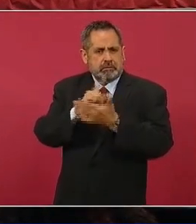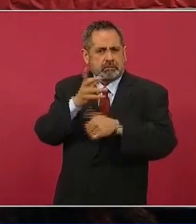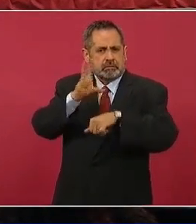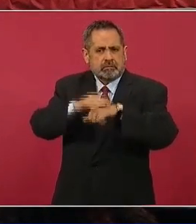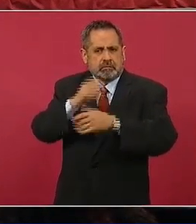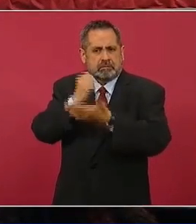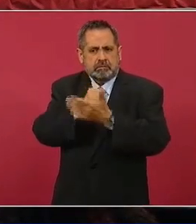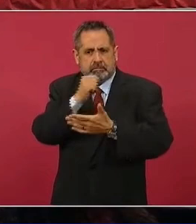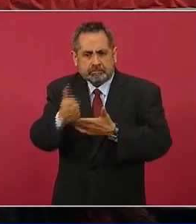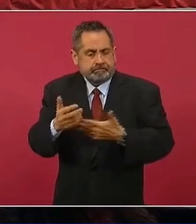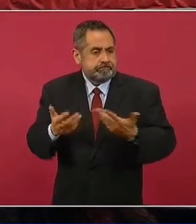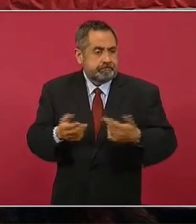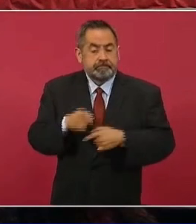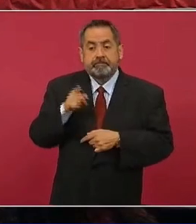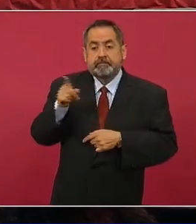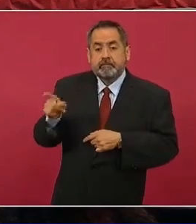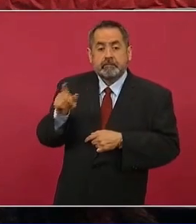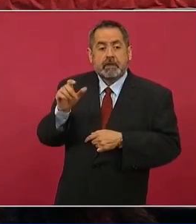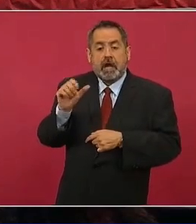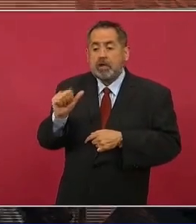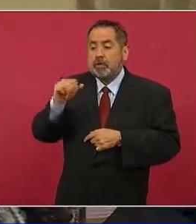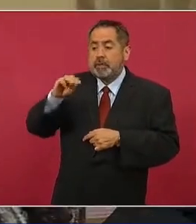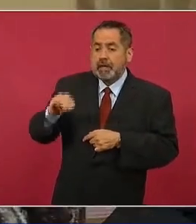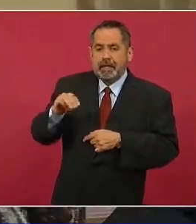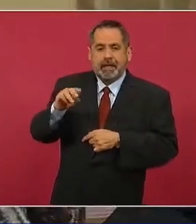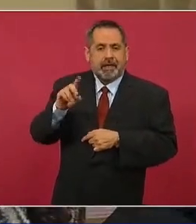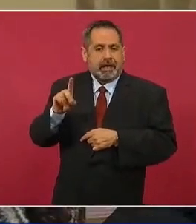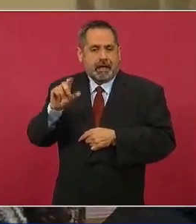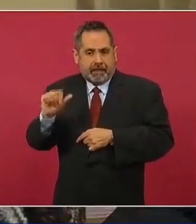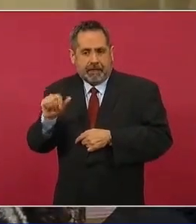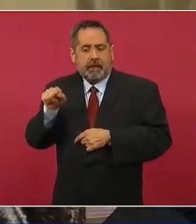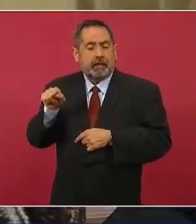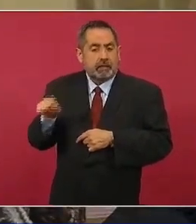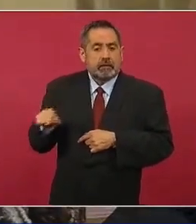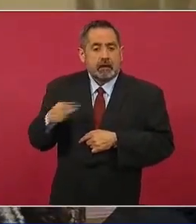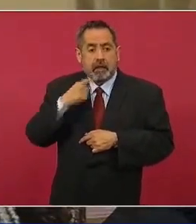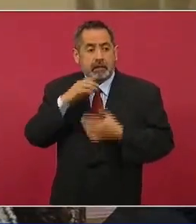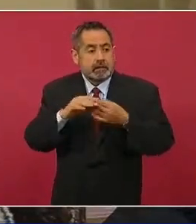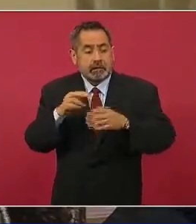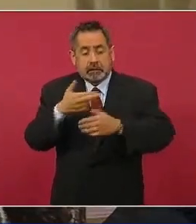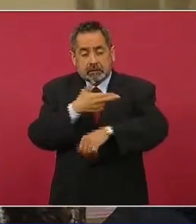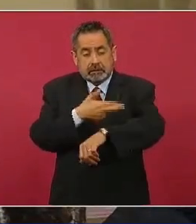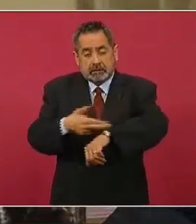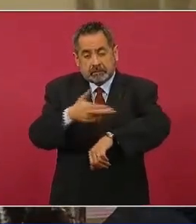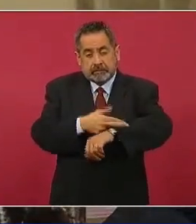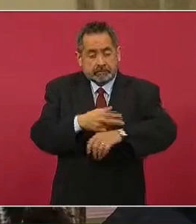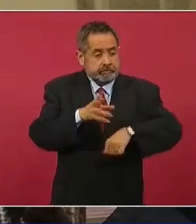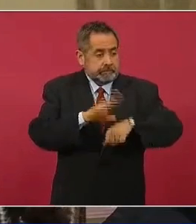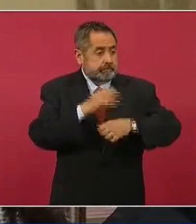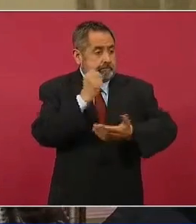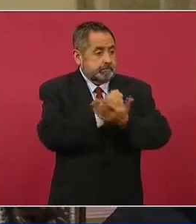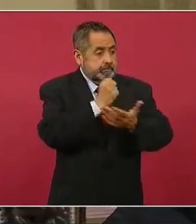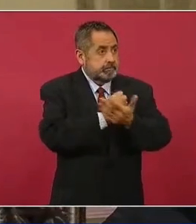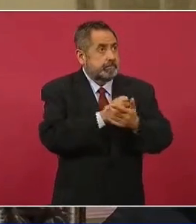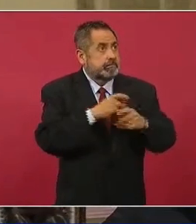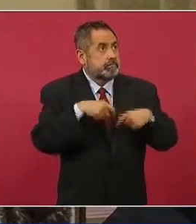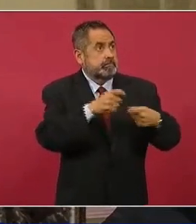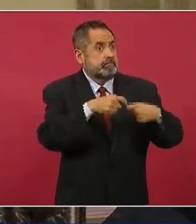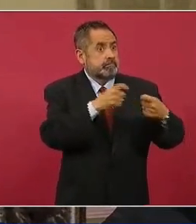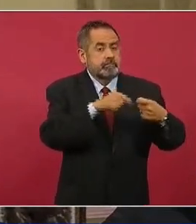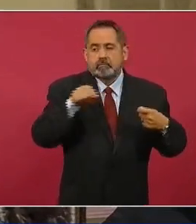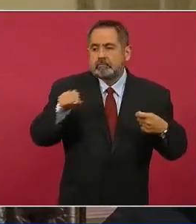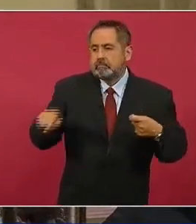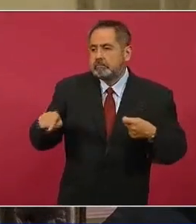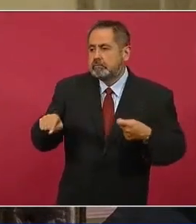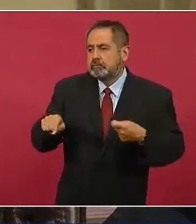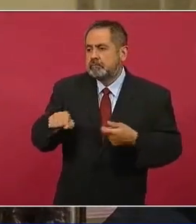incluso la AMDA, la Asociación Mexicana de Distribuidores de Autos, se está quejando de que por efecto de la regularización están bajando sus ventas. No se ha regularizado un